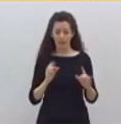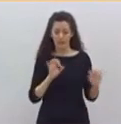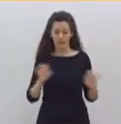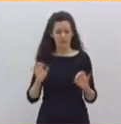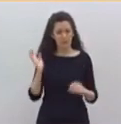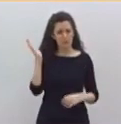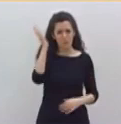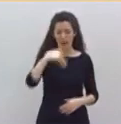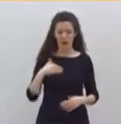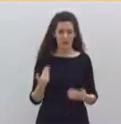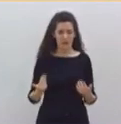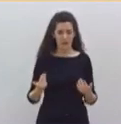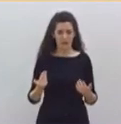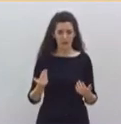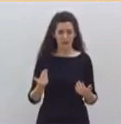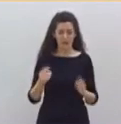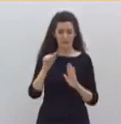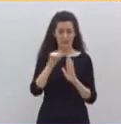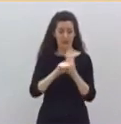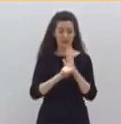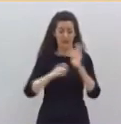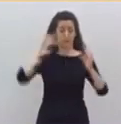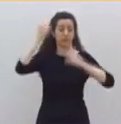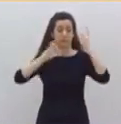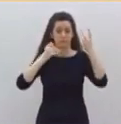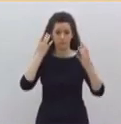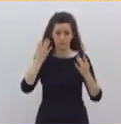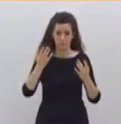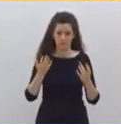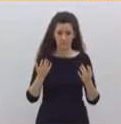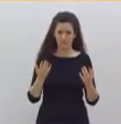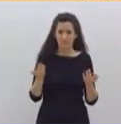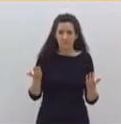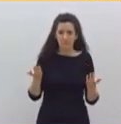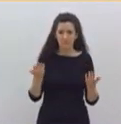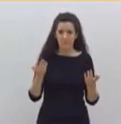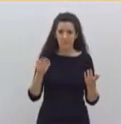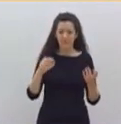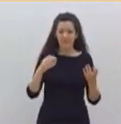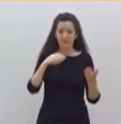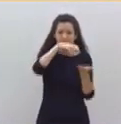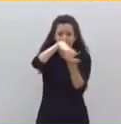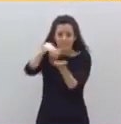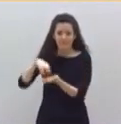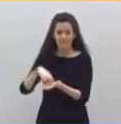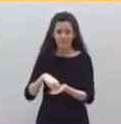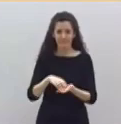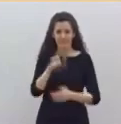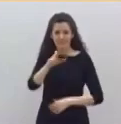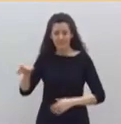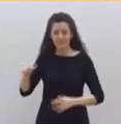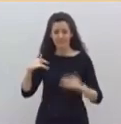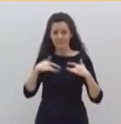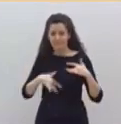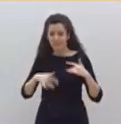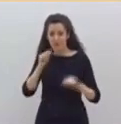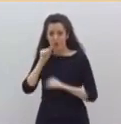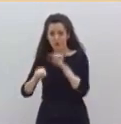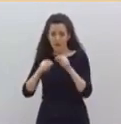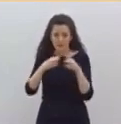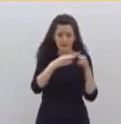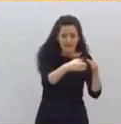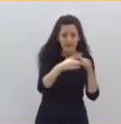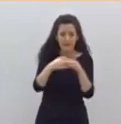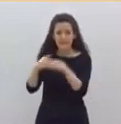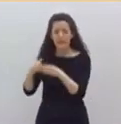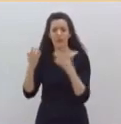planteaban y a las seis horas rectificaron? ¿Dónde están las aplicaciones informáticas de las que no daban ni siquiera la seguridad de quien gestionaba los datos? ¿O lo más